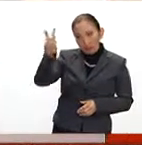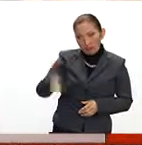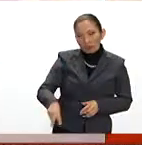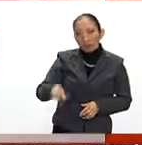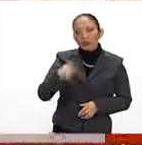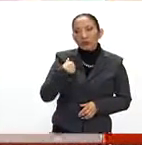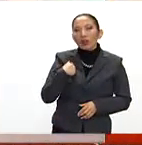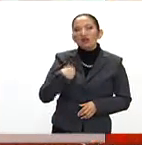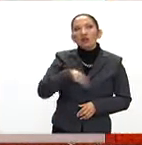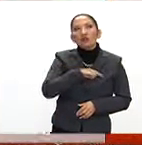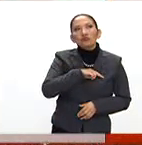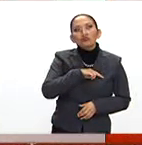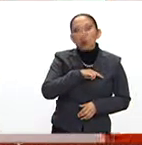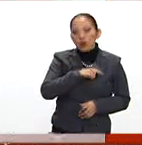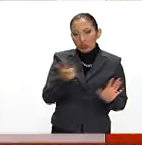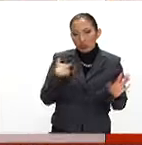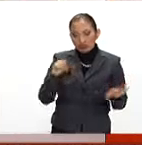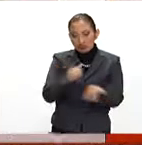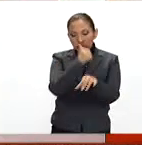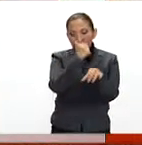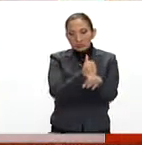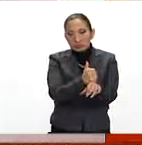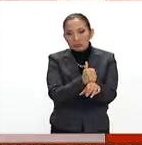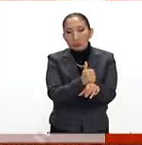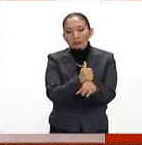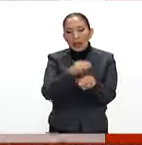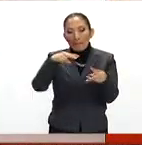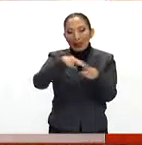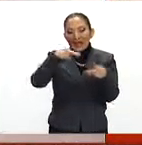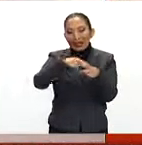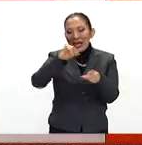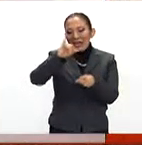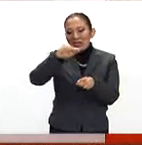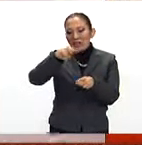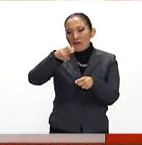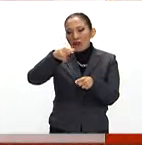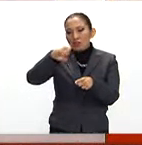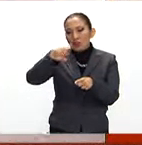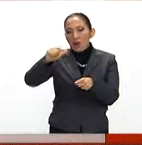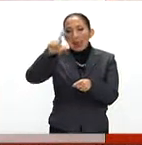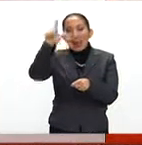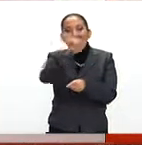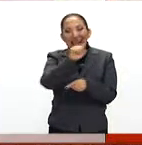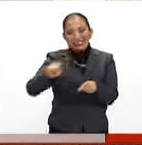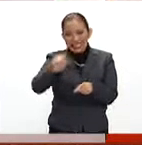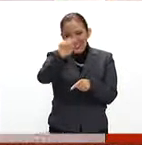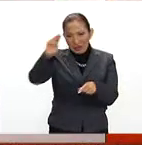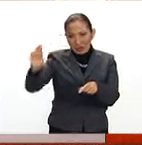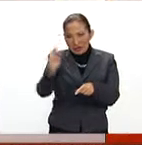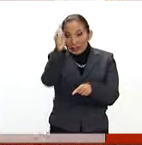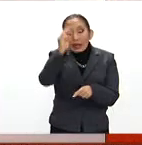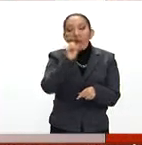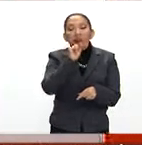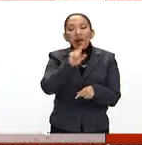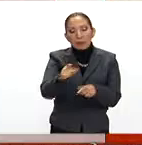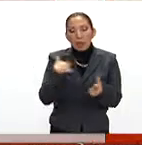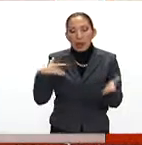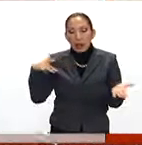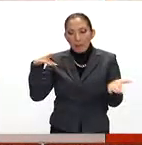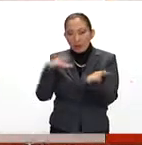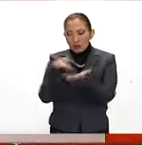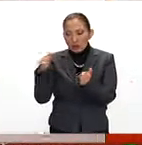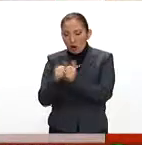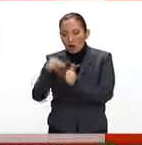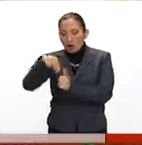coincidencias de varios emprendedores que tenemos aquí cada semana es que México, en México se ha podido facilitar